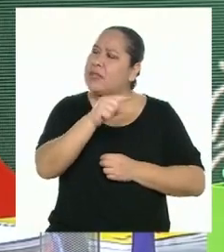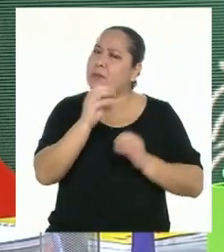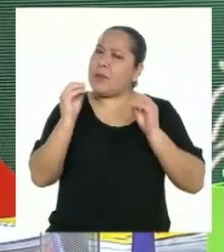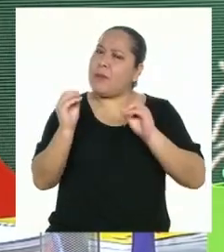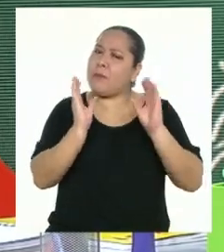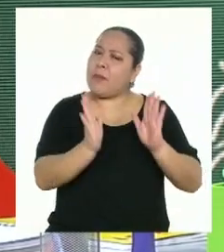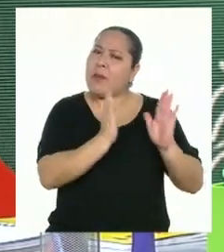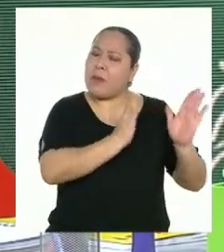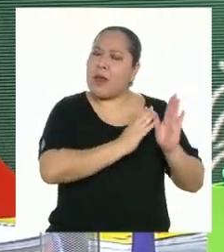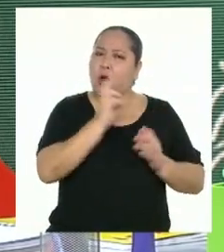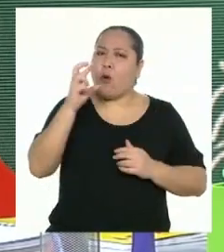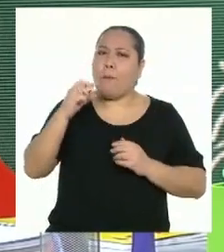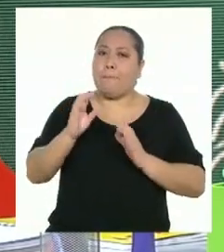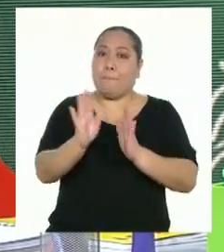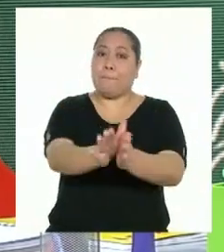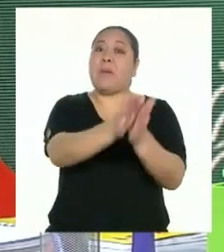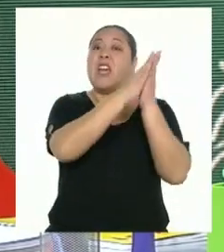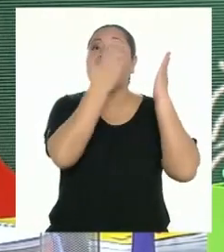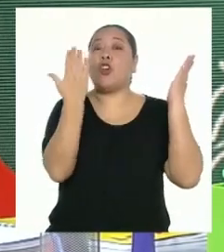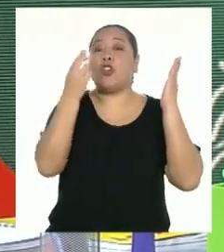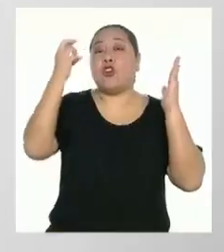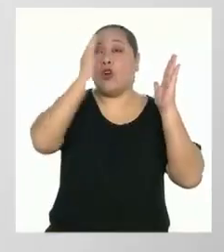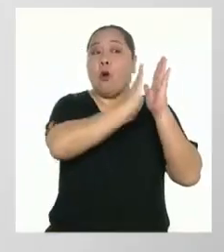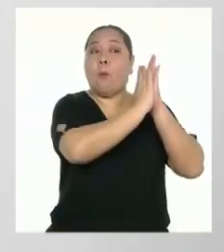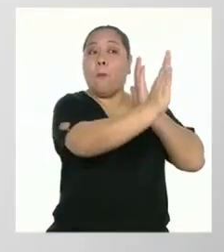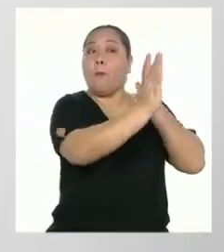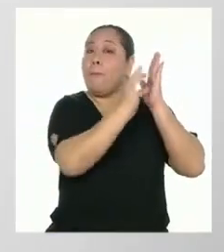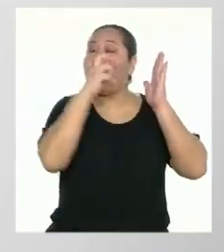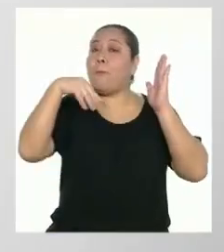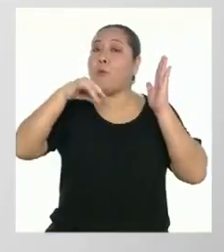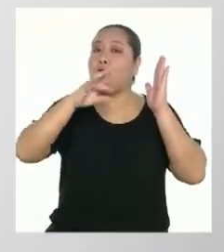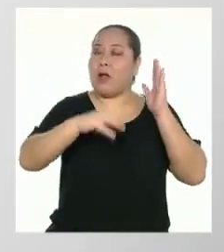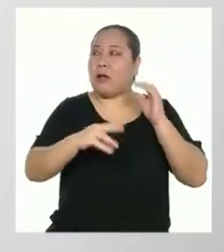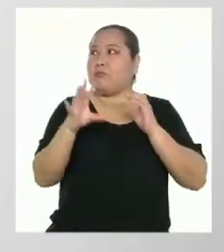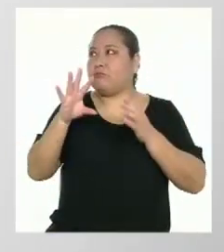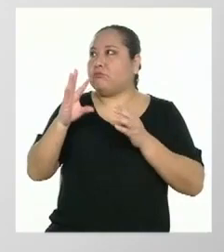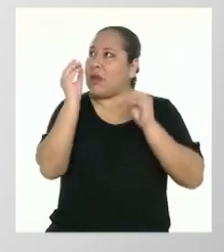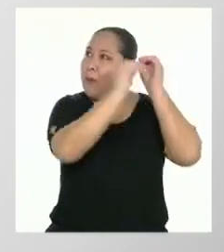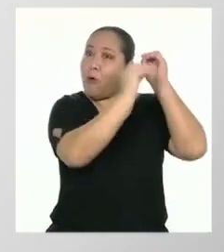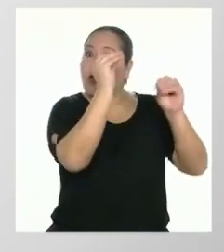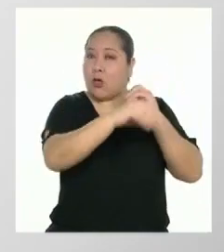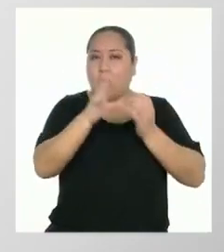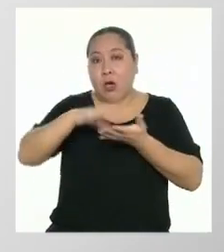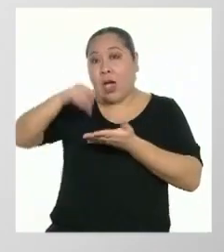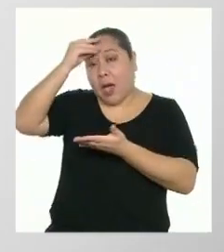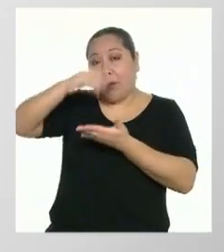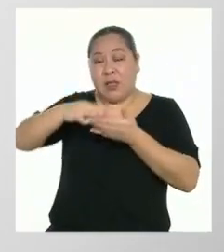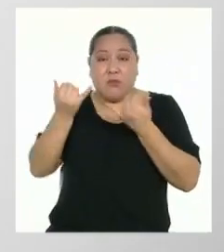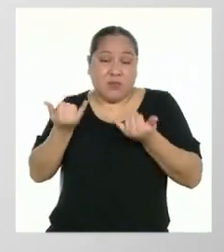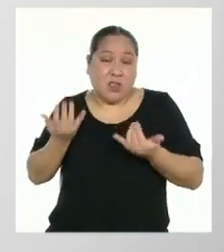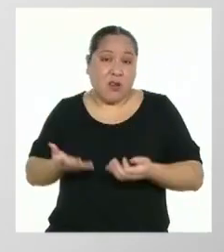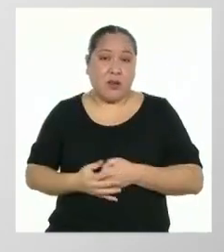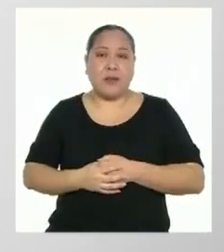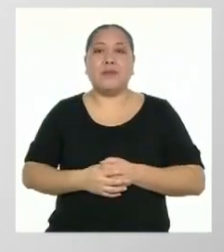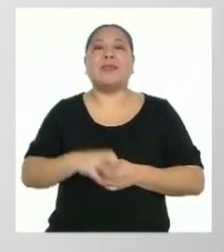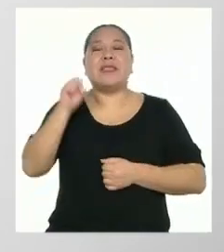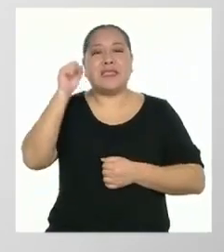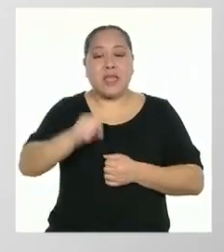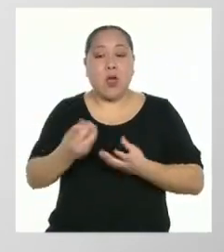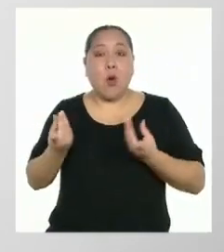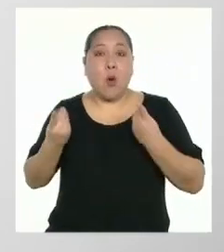casa donde coloquemos lo que aprendamos en estas semanas. Es una gran idea. Una vez que tengamos la